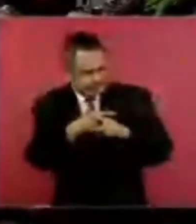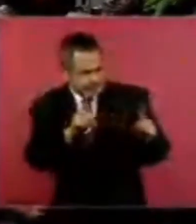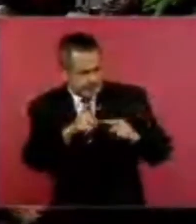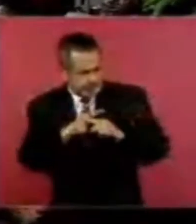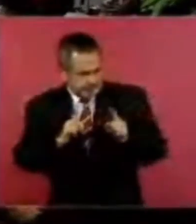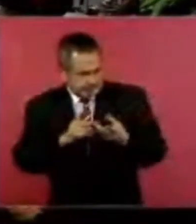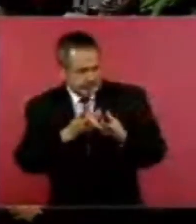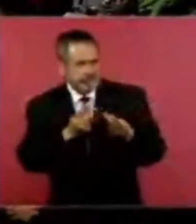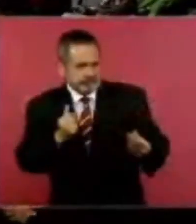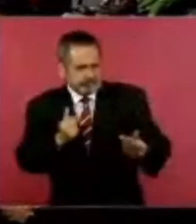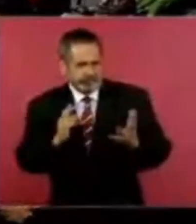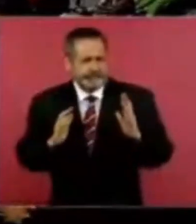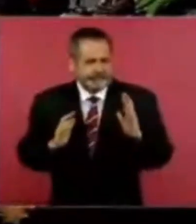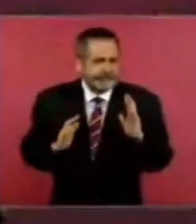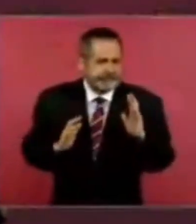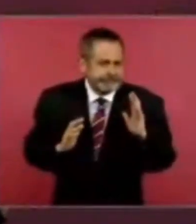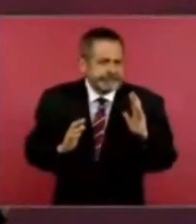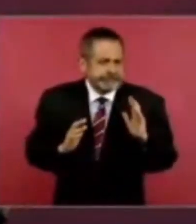Y si se puede,